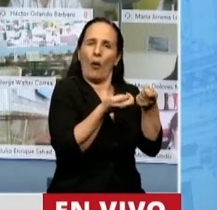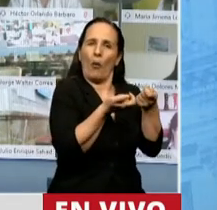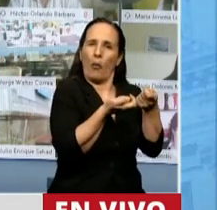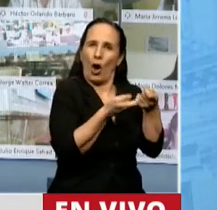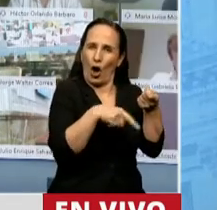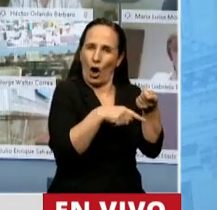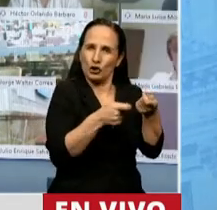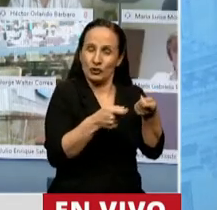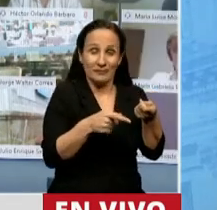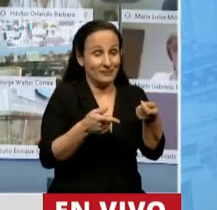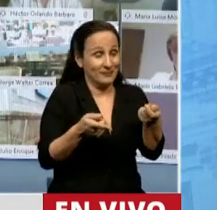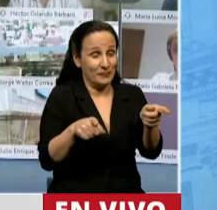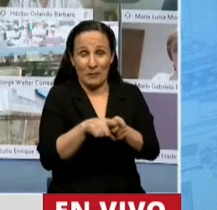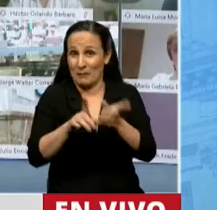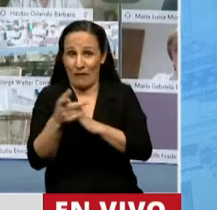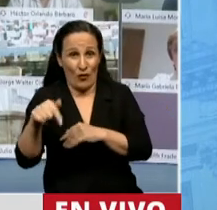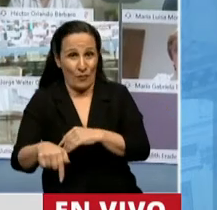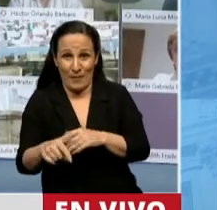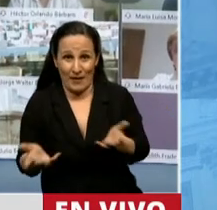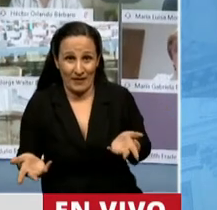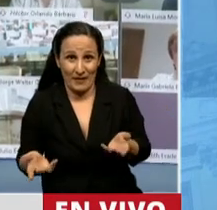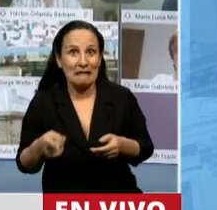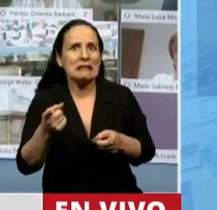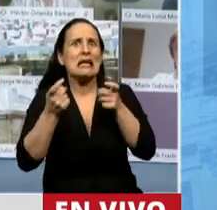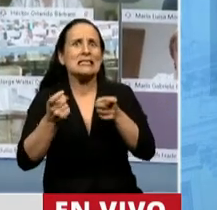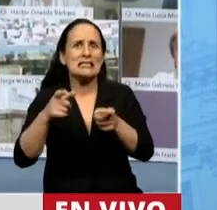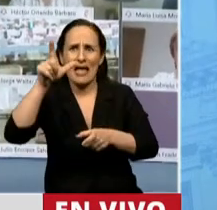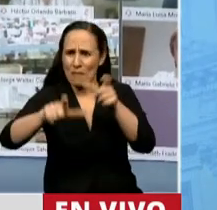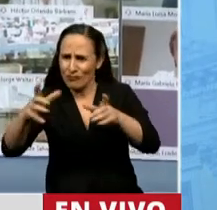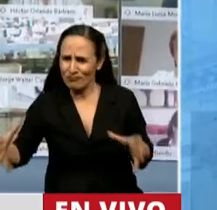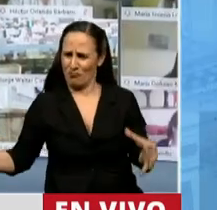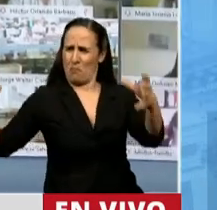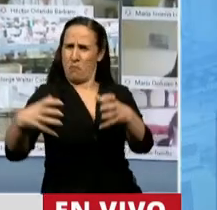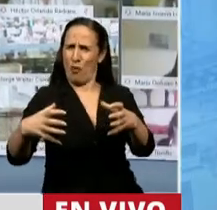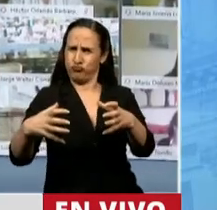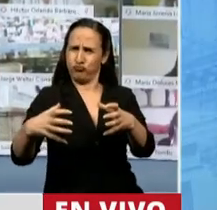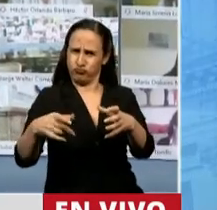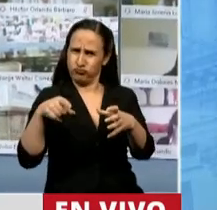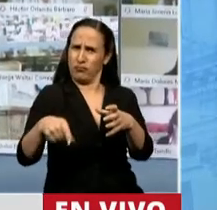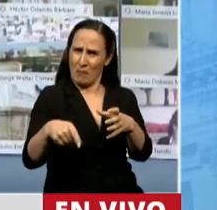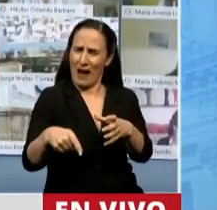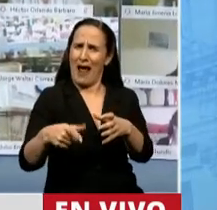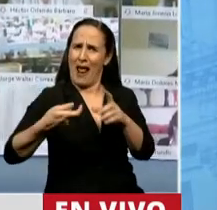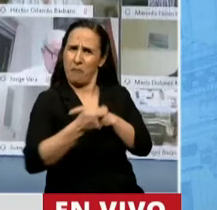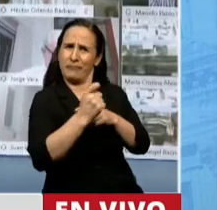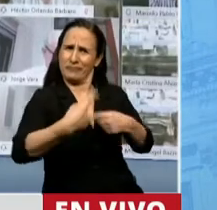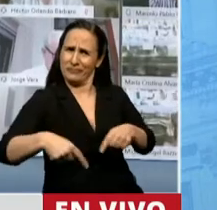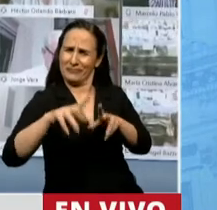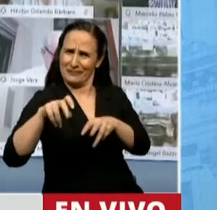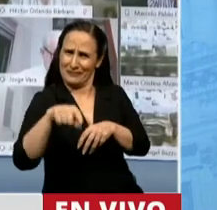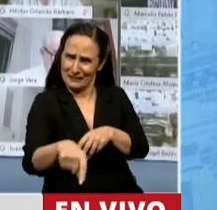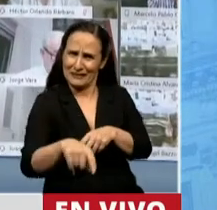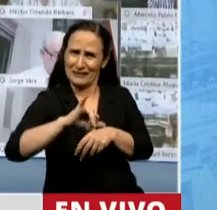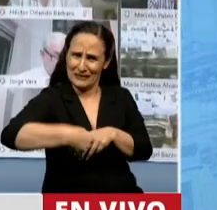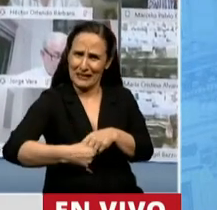en esto pasa exactamente lo mismo. Si no tenemos acciones colectivas que permitan la legitimación sin caer en que sean más